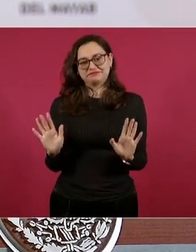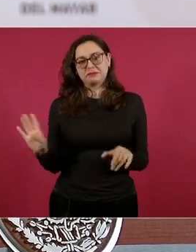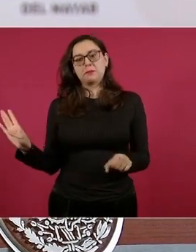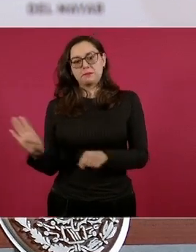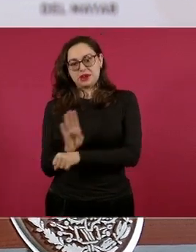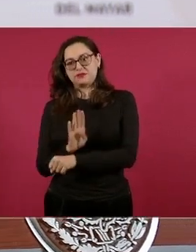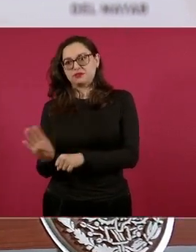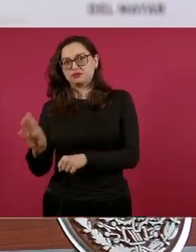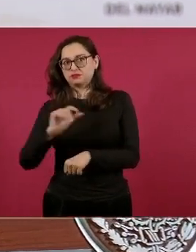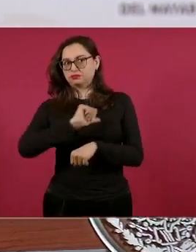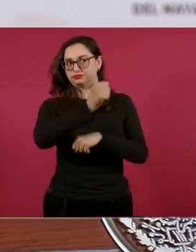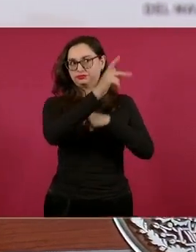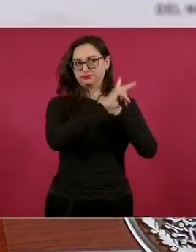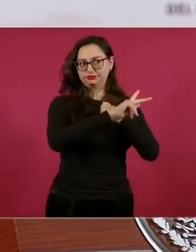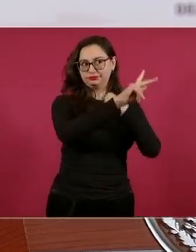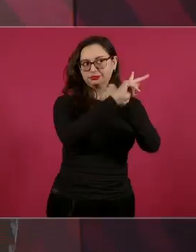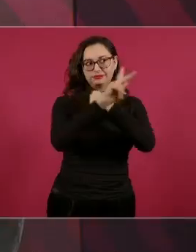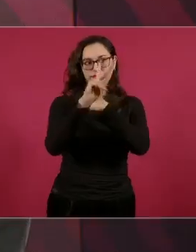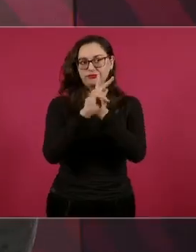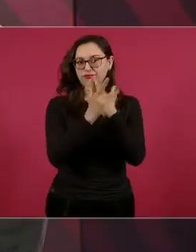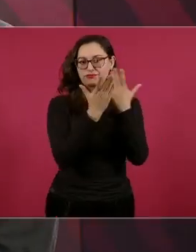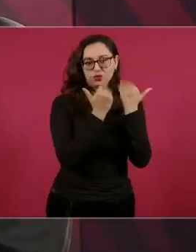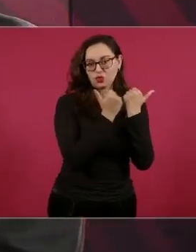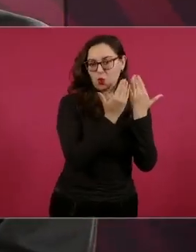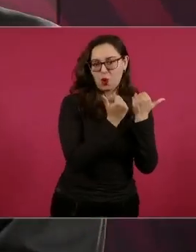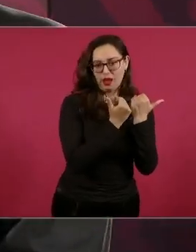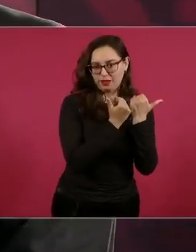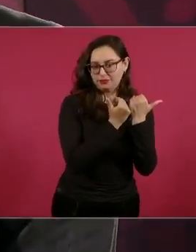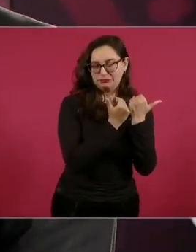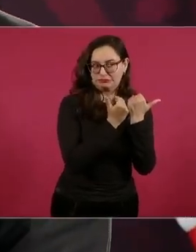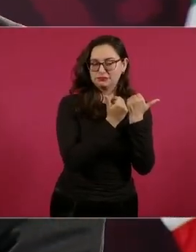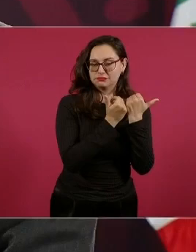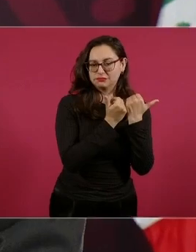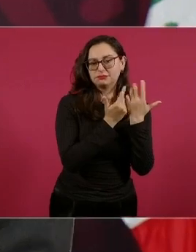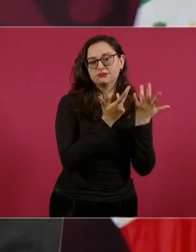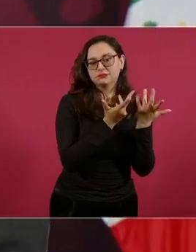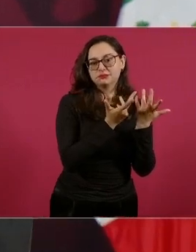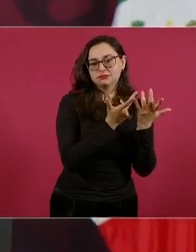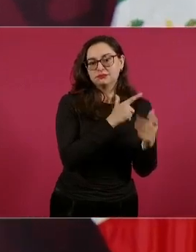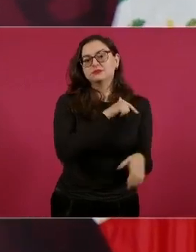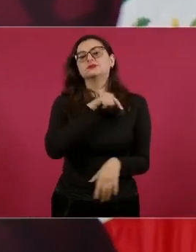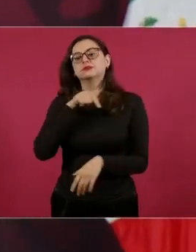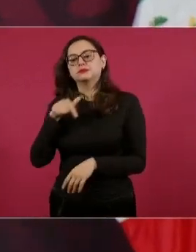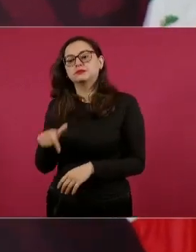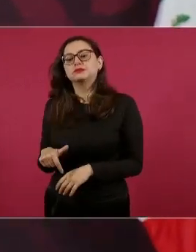diferencia de otros países, es cosa nada más de